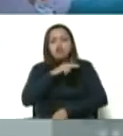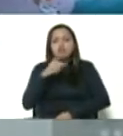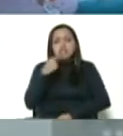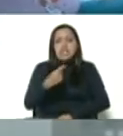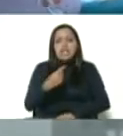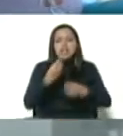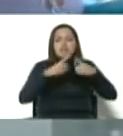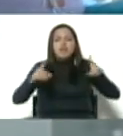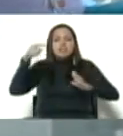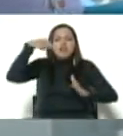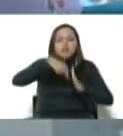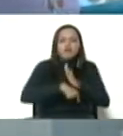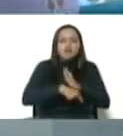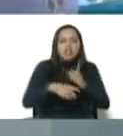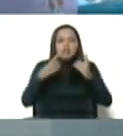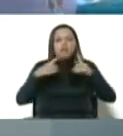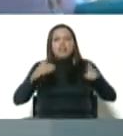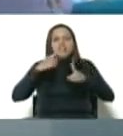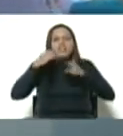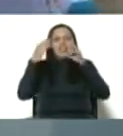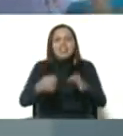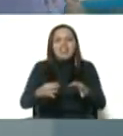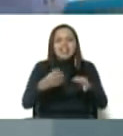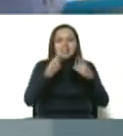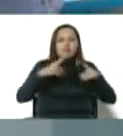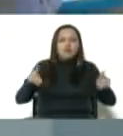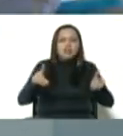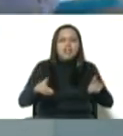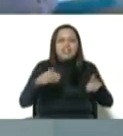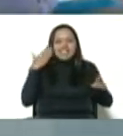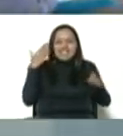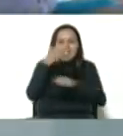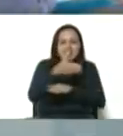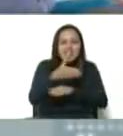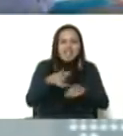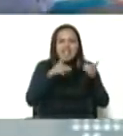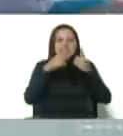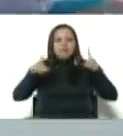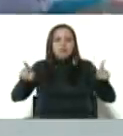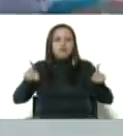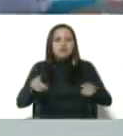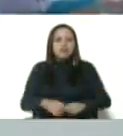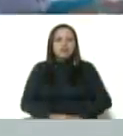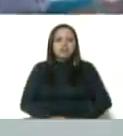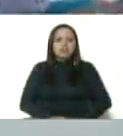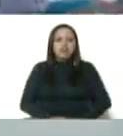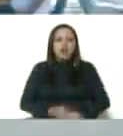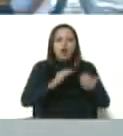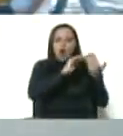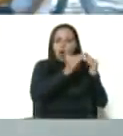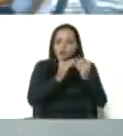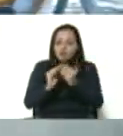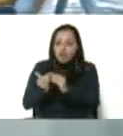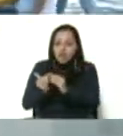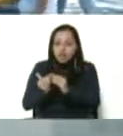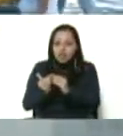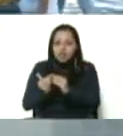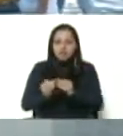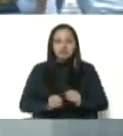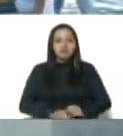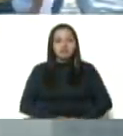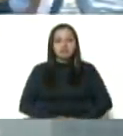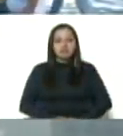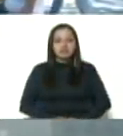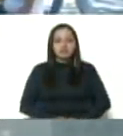democracia profunda, la democracia verdadera, la democracia directa, la democracia comunal, comunera.